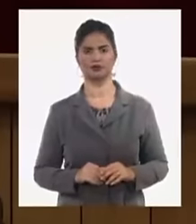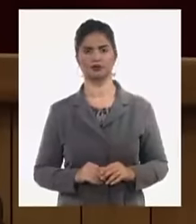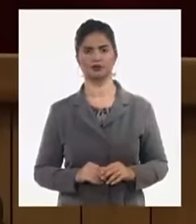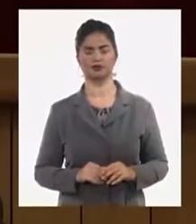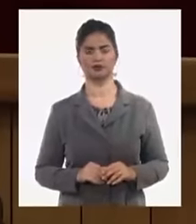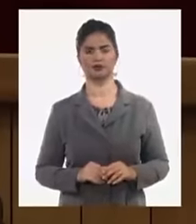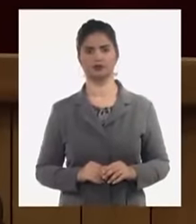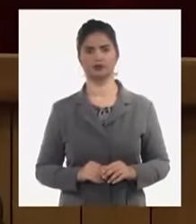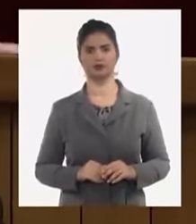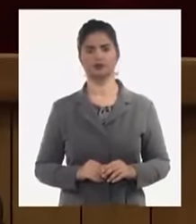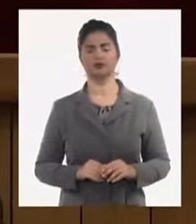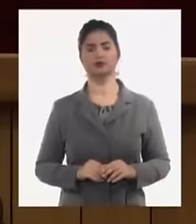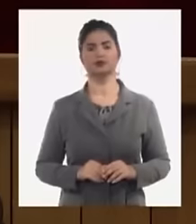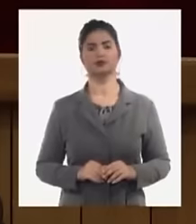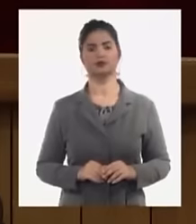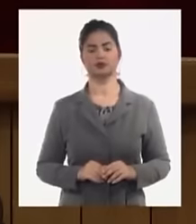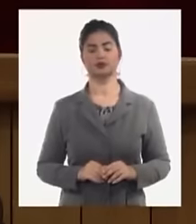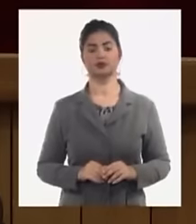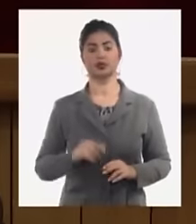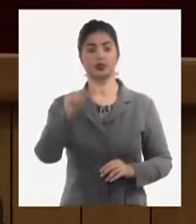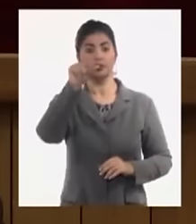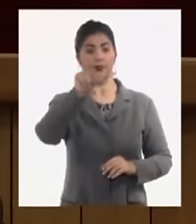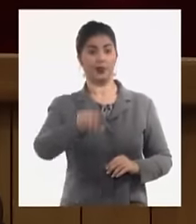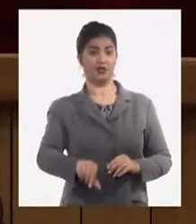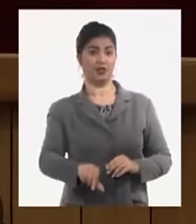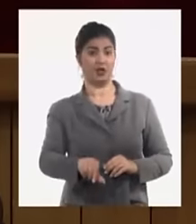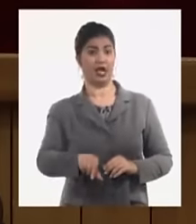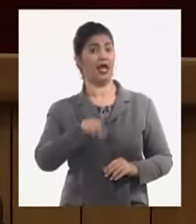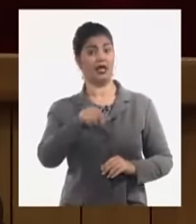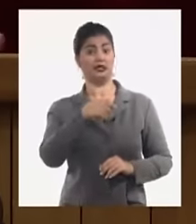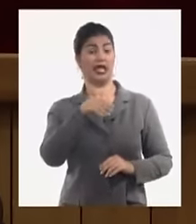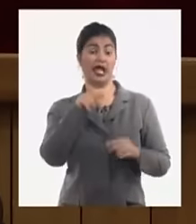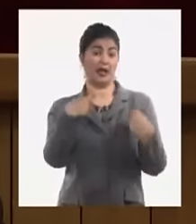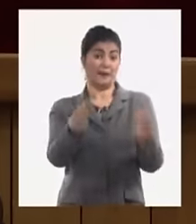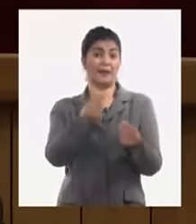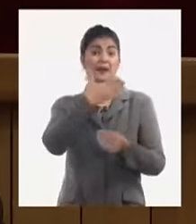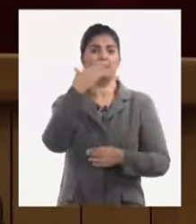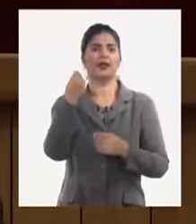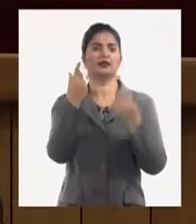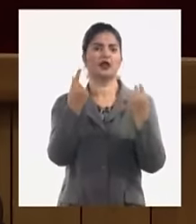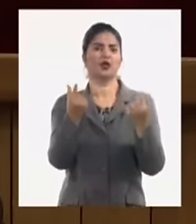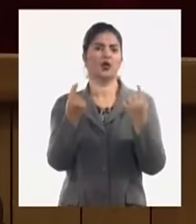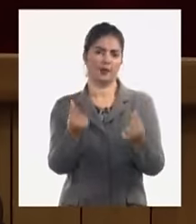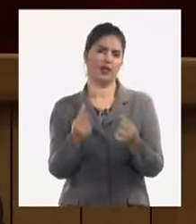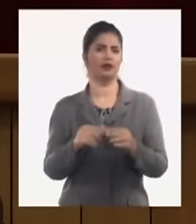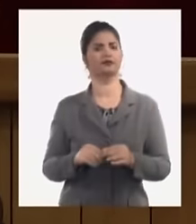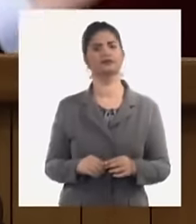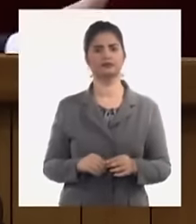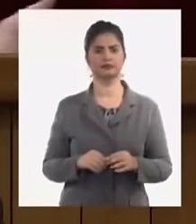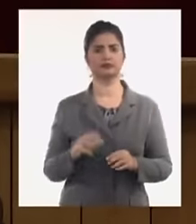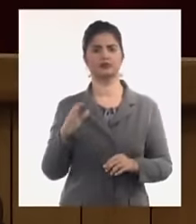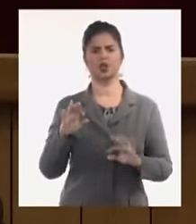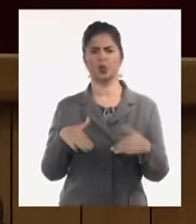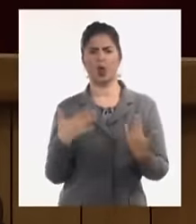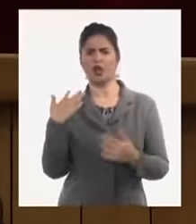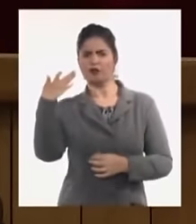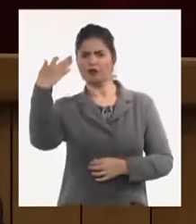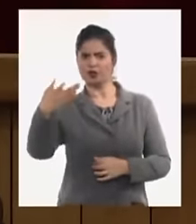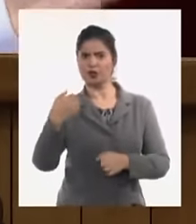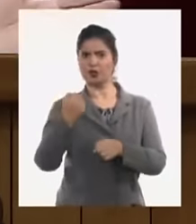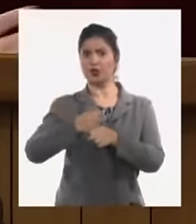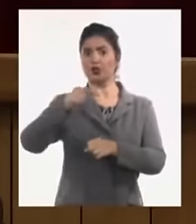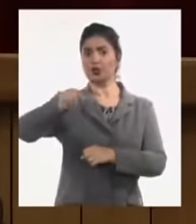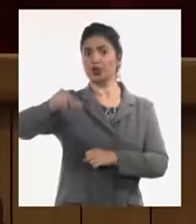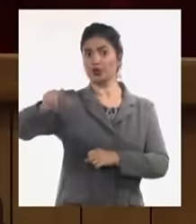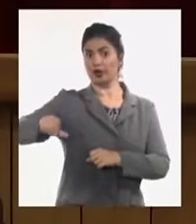estatal están viviendo de un arrendamiento ¿qué futuro tienen esos trabajadores? ¿cómo se van a incrementar las